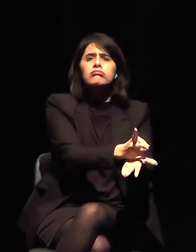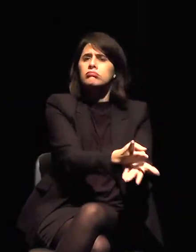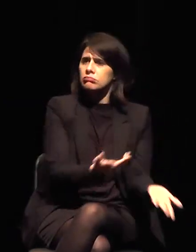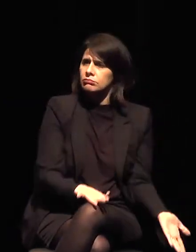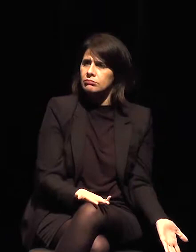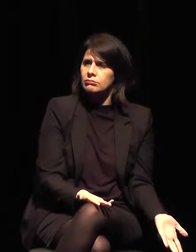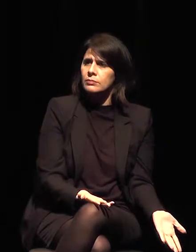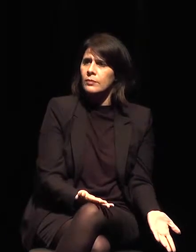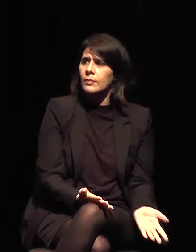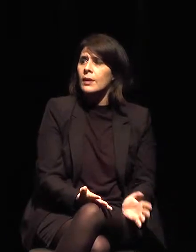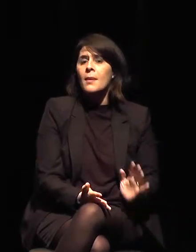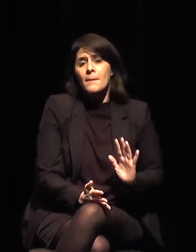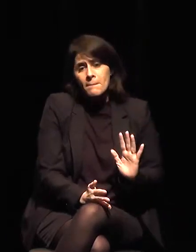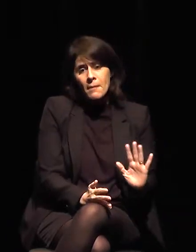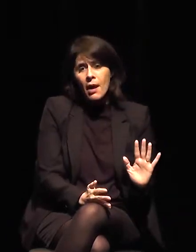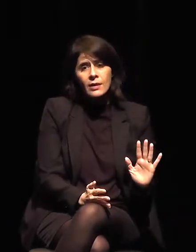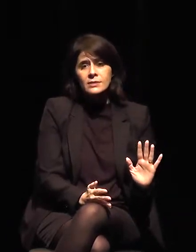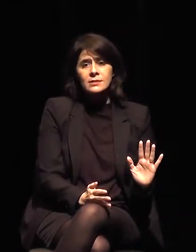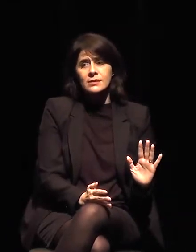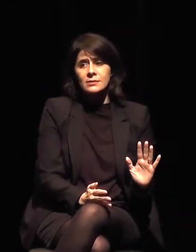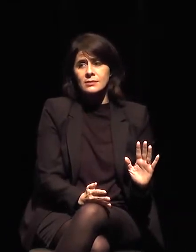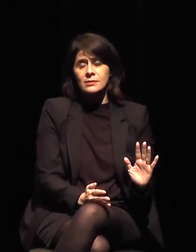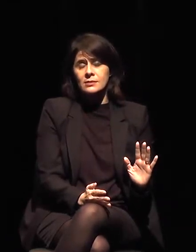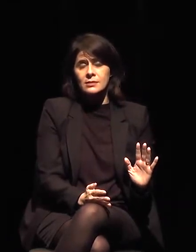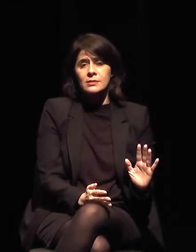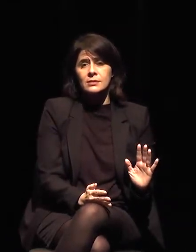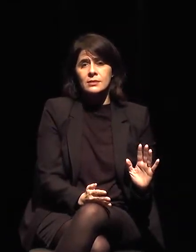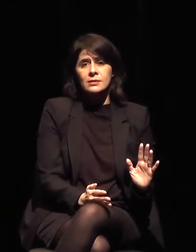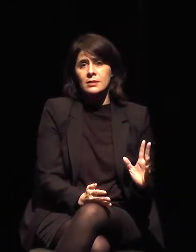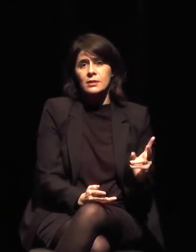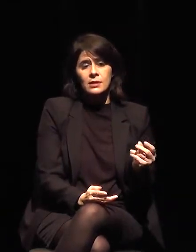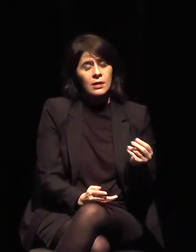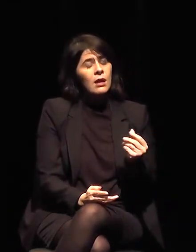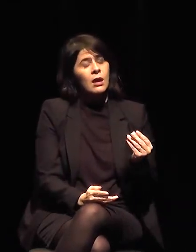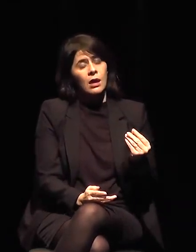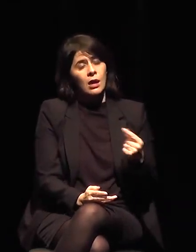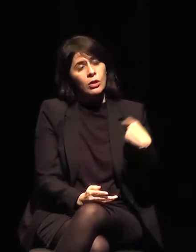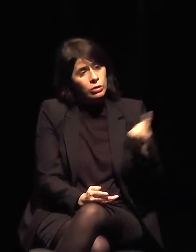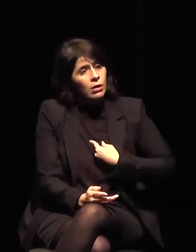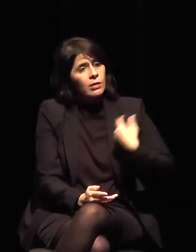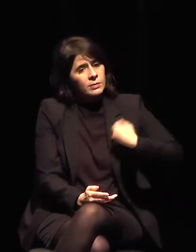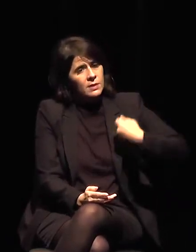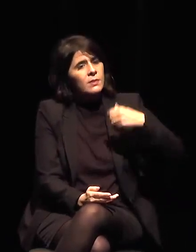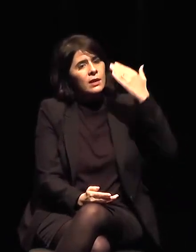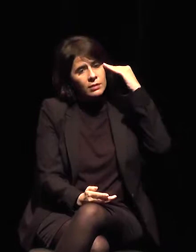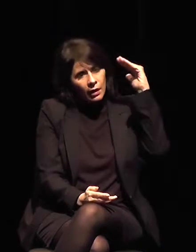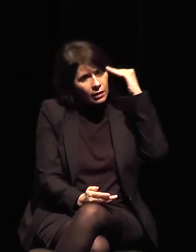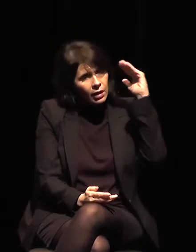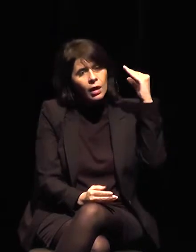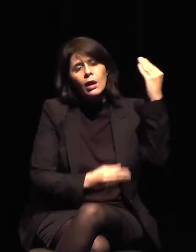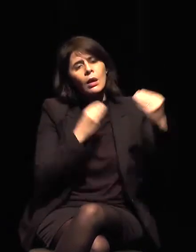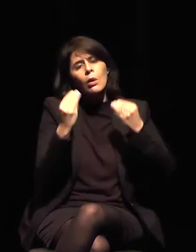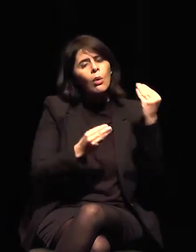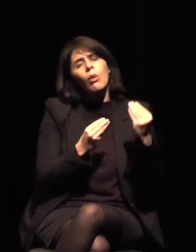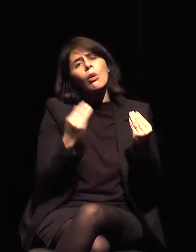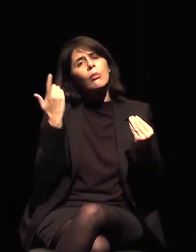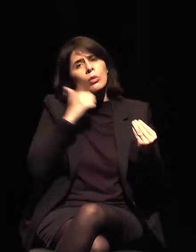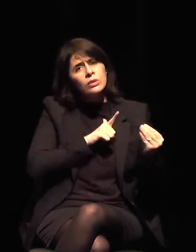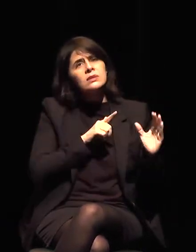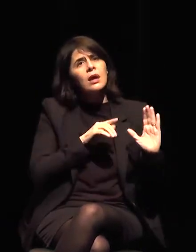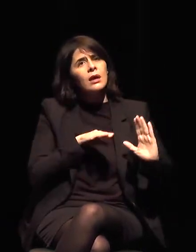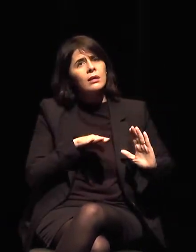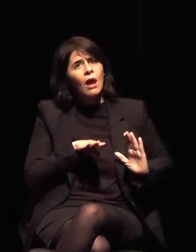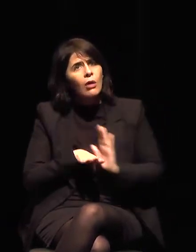perjudique eso. Lo único es que hay que entender cómo podemos actuar y cómo podemos